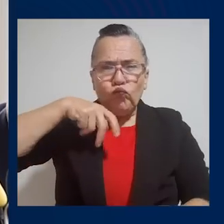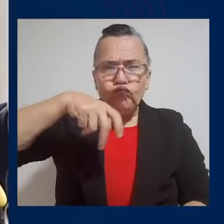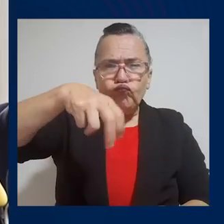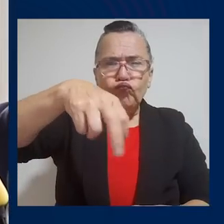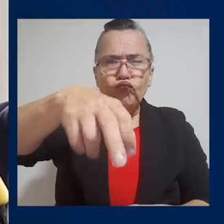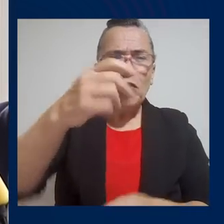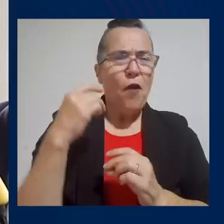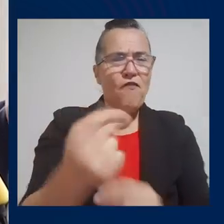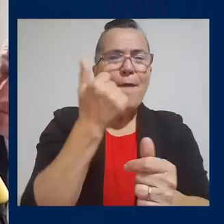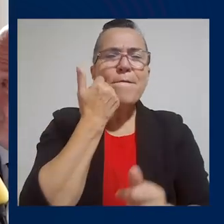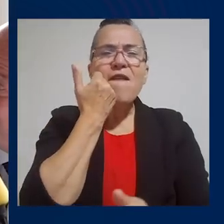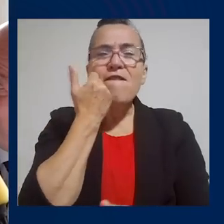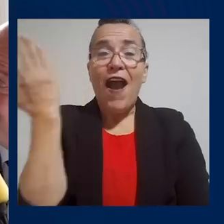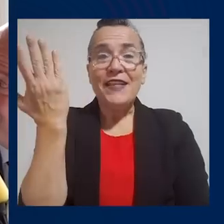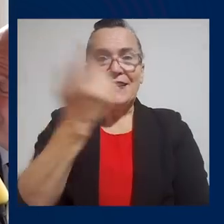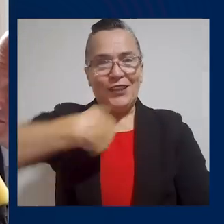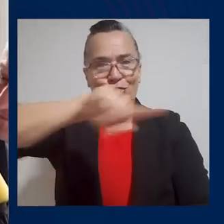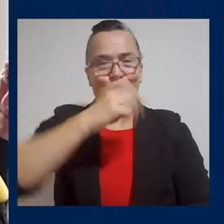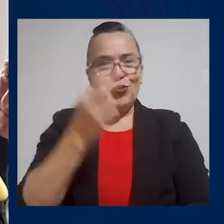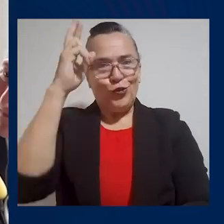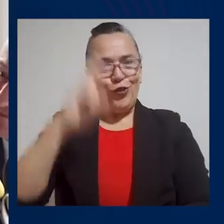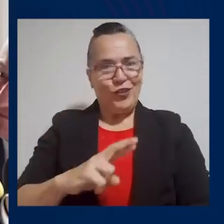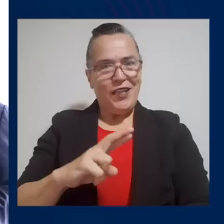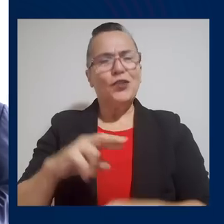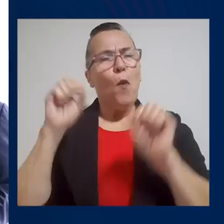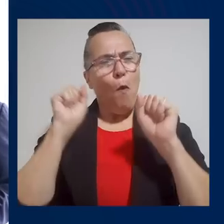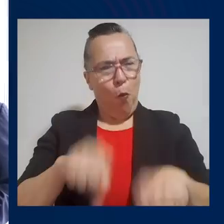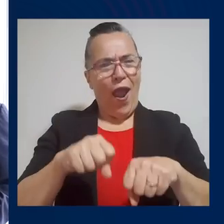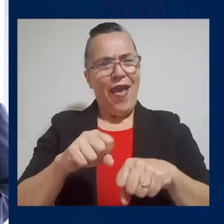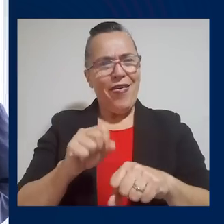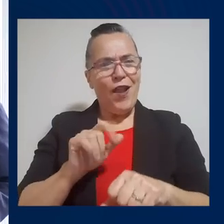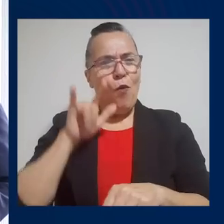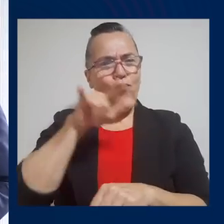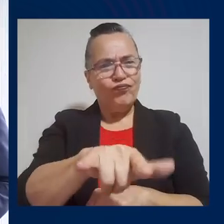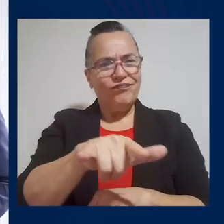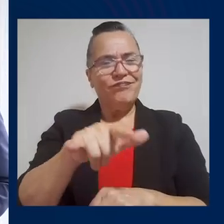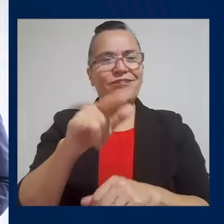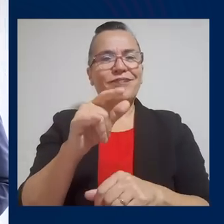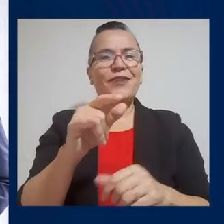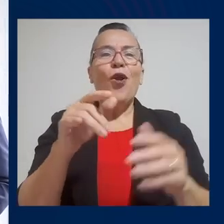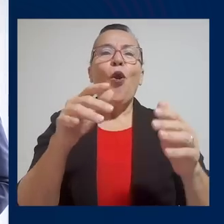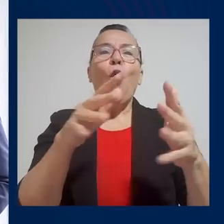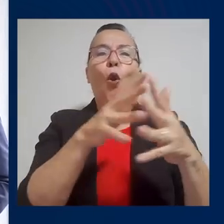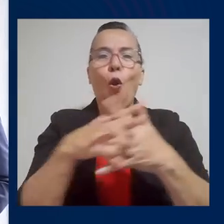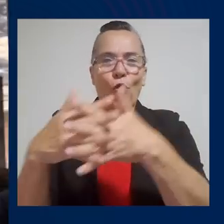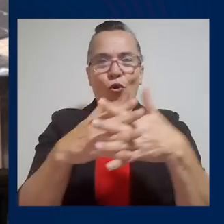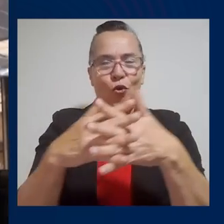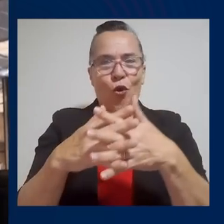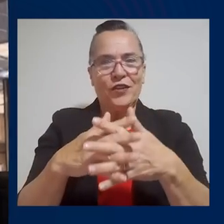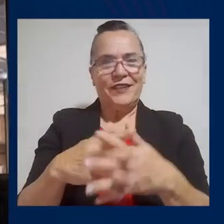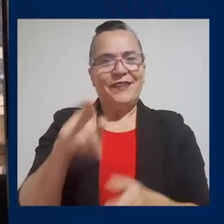que va a ser la vía rápida en que nuestros costarricenses van a poder ingresar al territorio norteamericano.